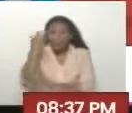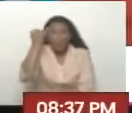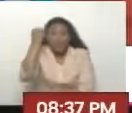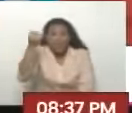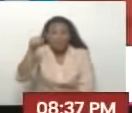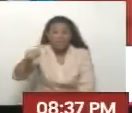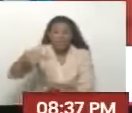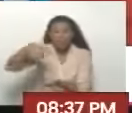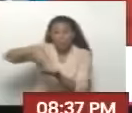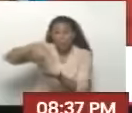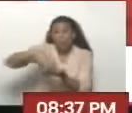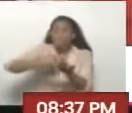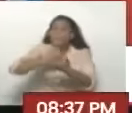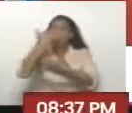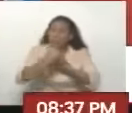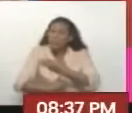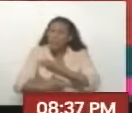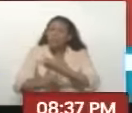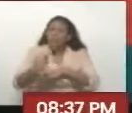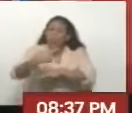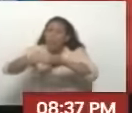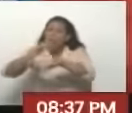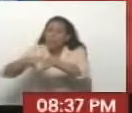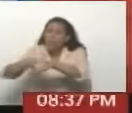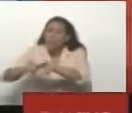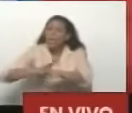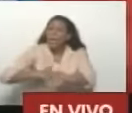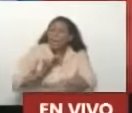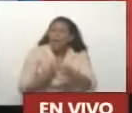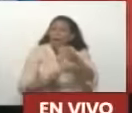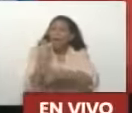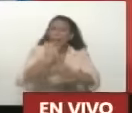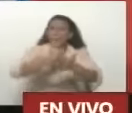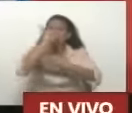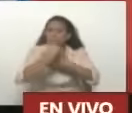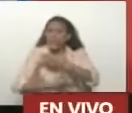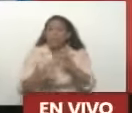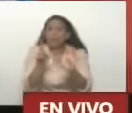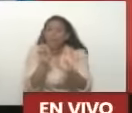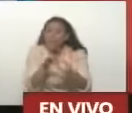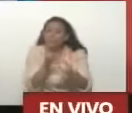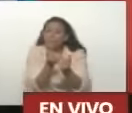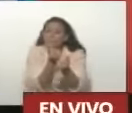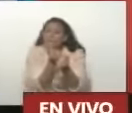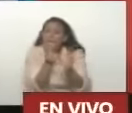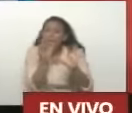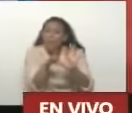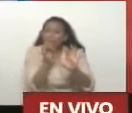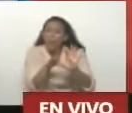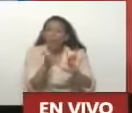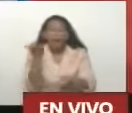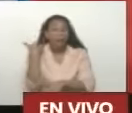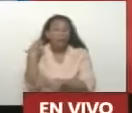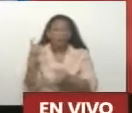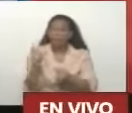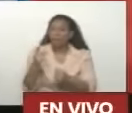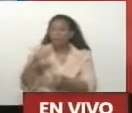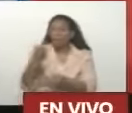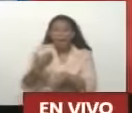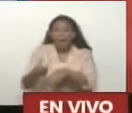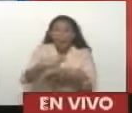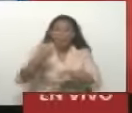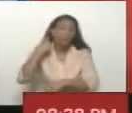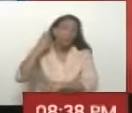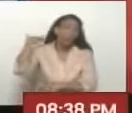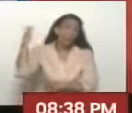llegaron Y nos propusieron Miren gobernador Nosotros queremos Crear este fondo Quien gobernaba Antes en Miranda No creía en el poder popular No